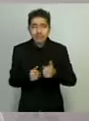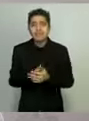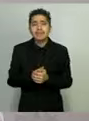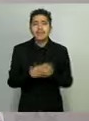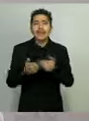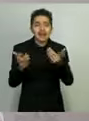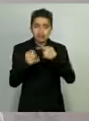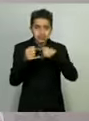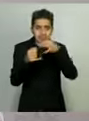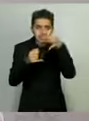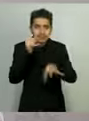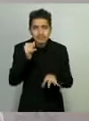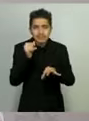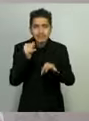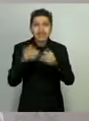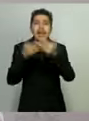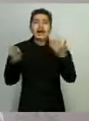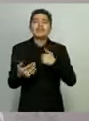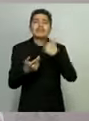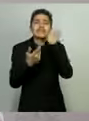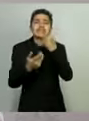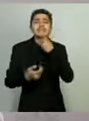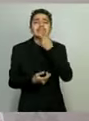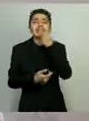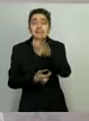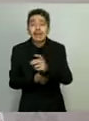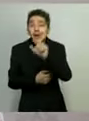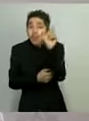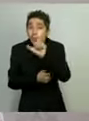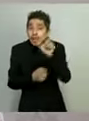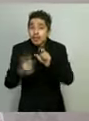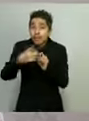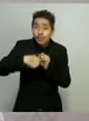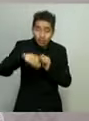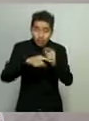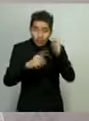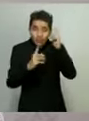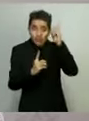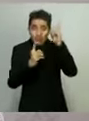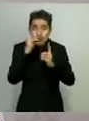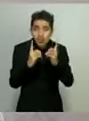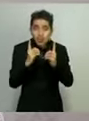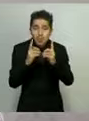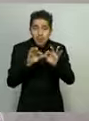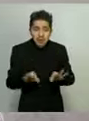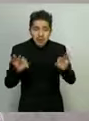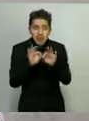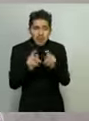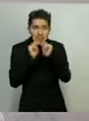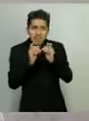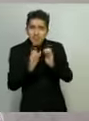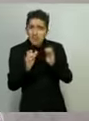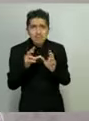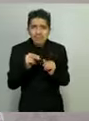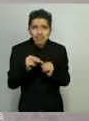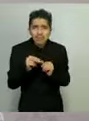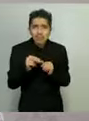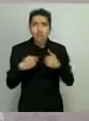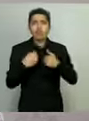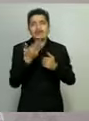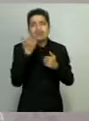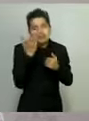amigos, quiero decirles, cuando alguien dude de la importancia de cuidarse, yo los invito a